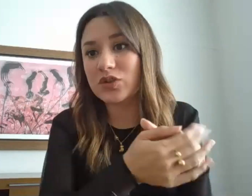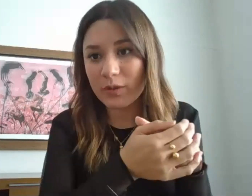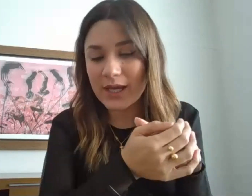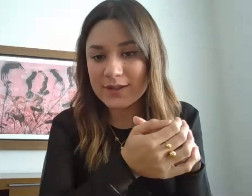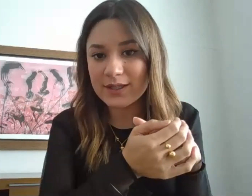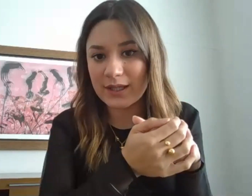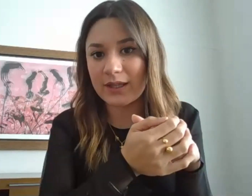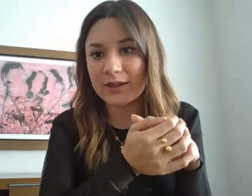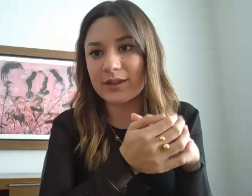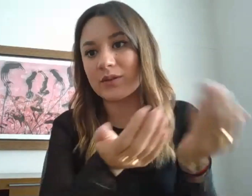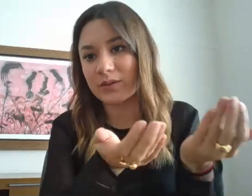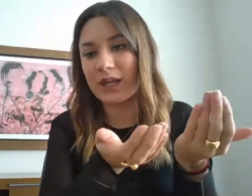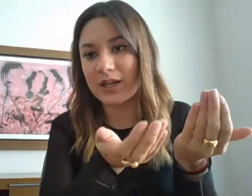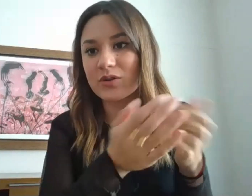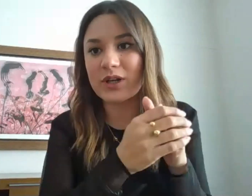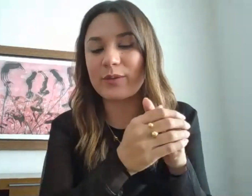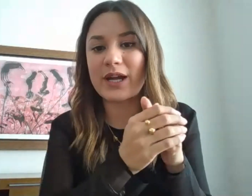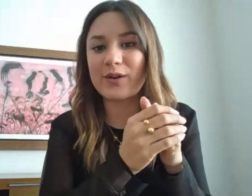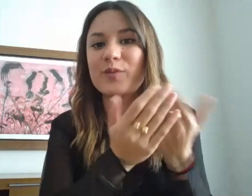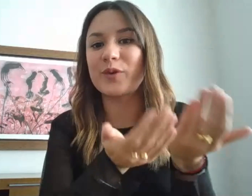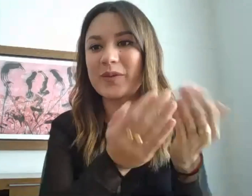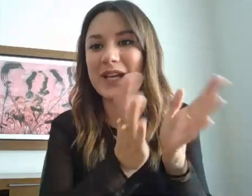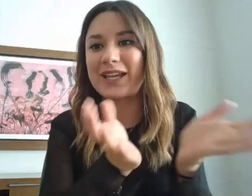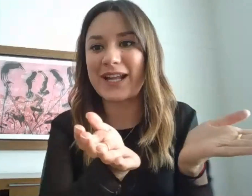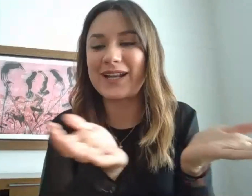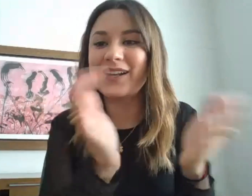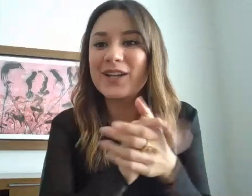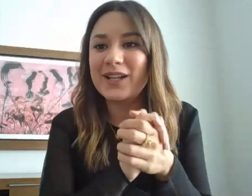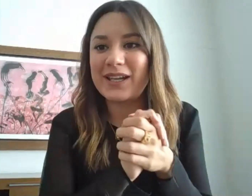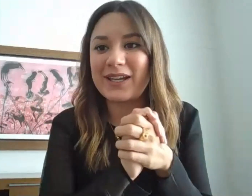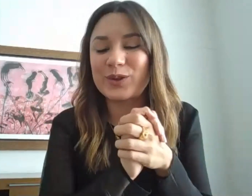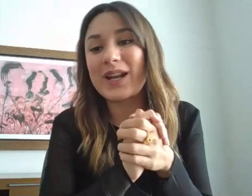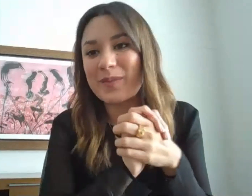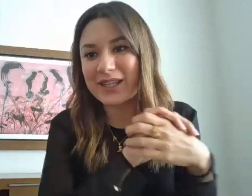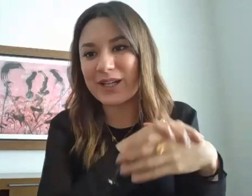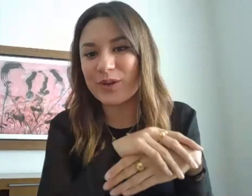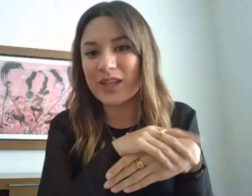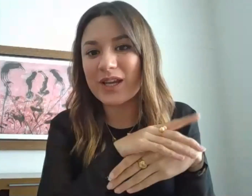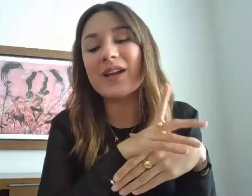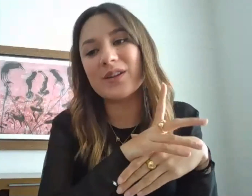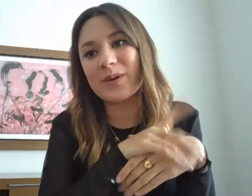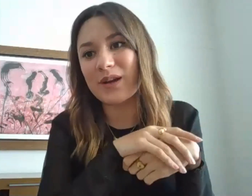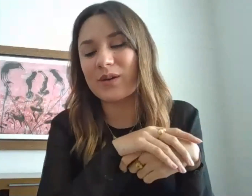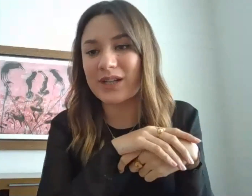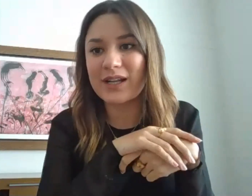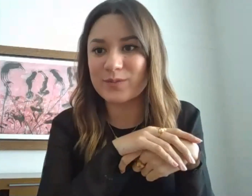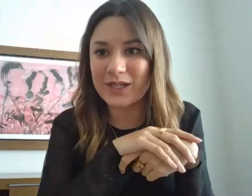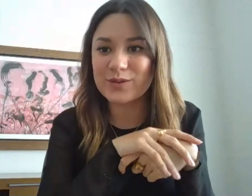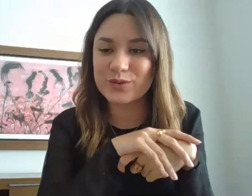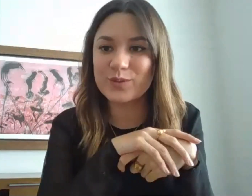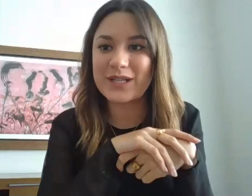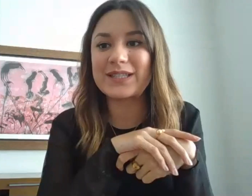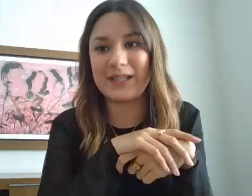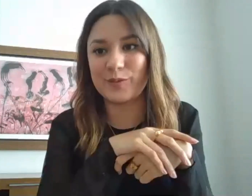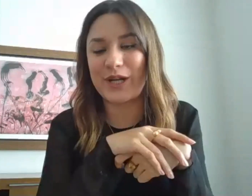mismas normas tanto derecho laboral como en general toda la maquinaria jurídica y no vaya a encontrar las buenas